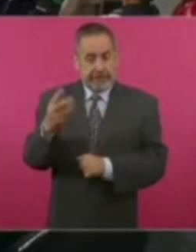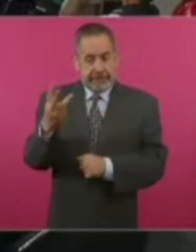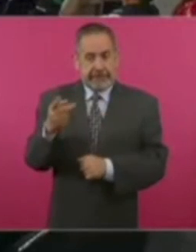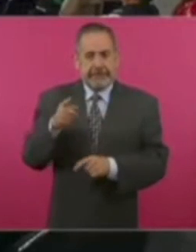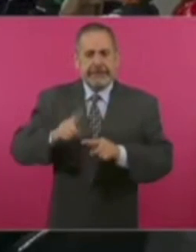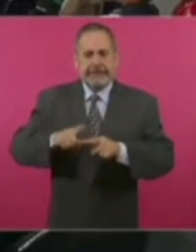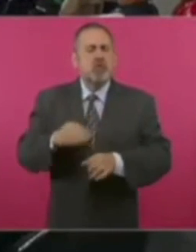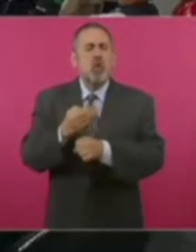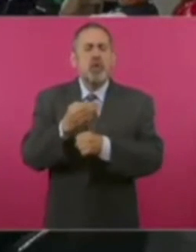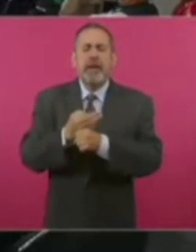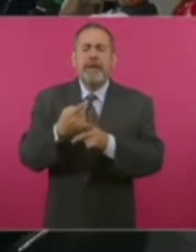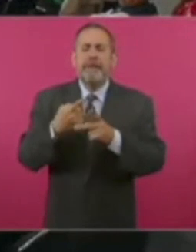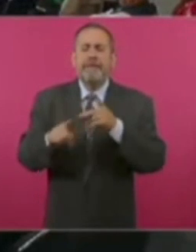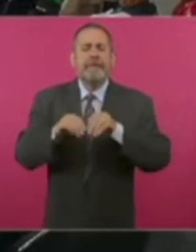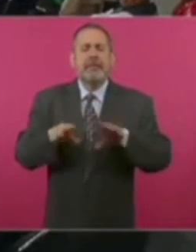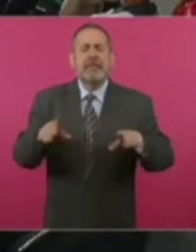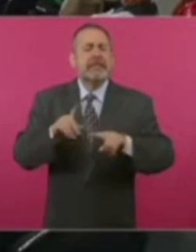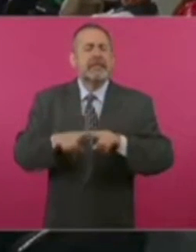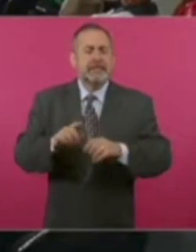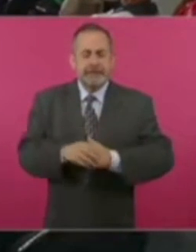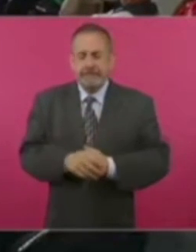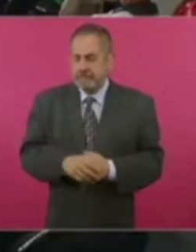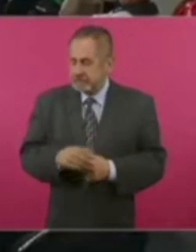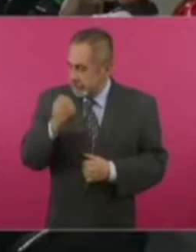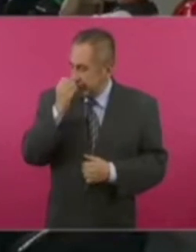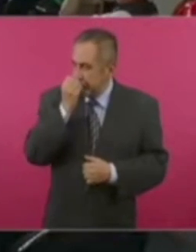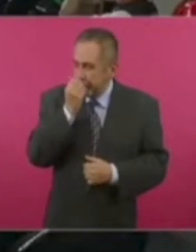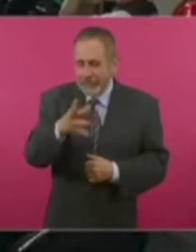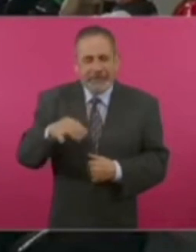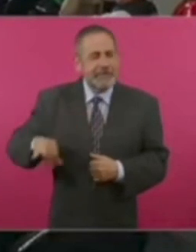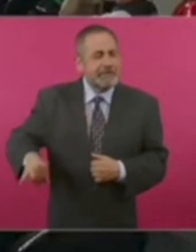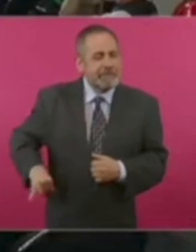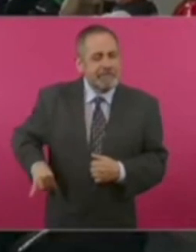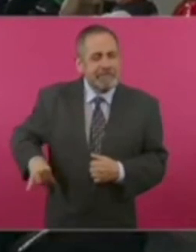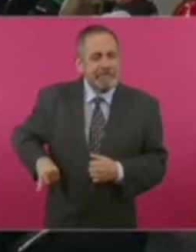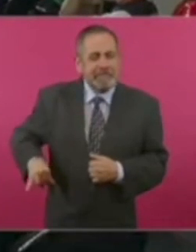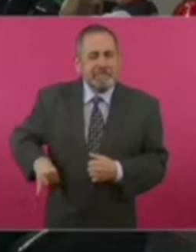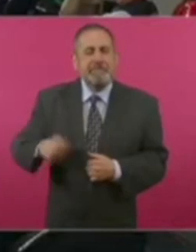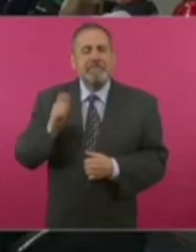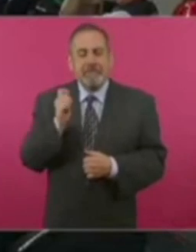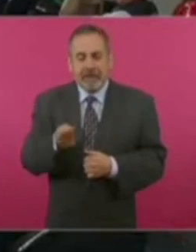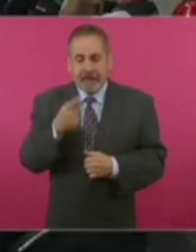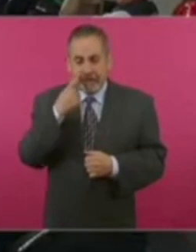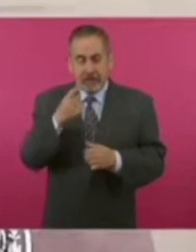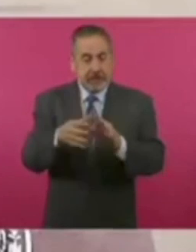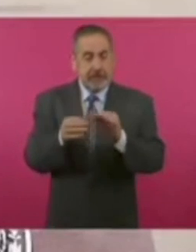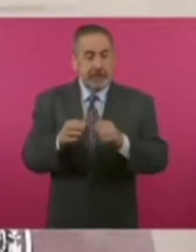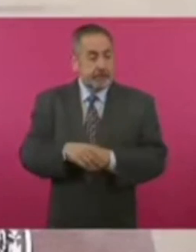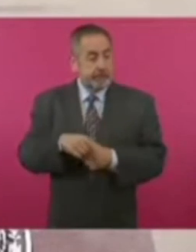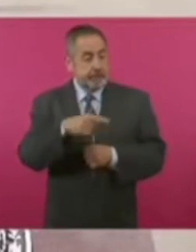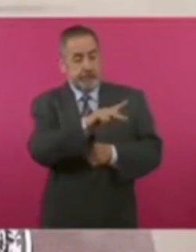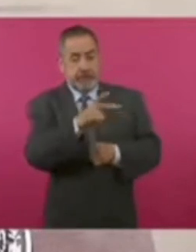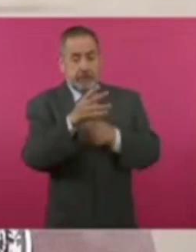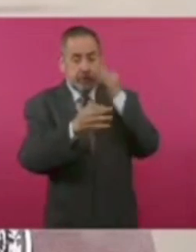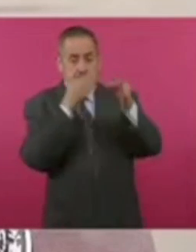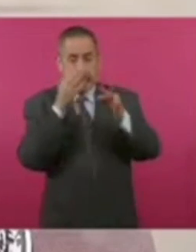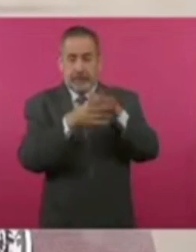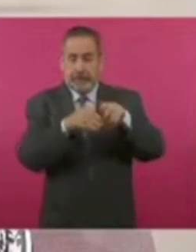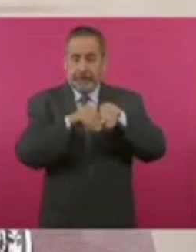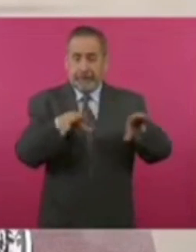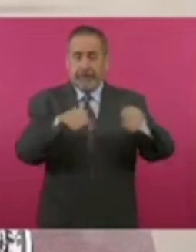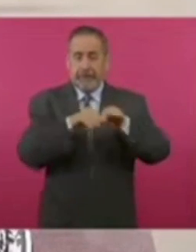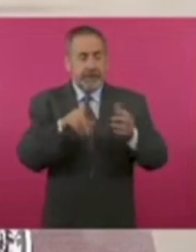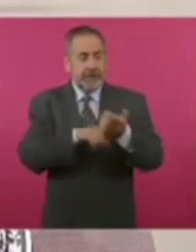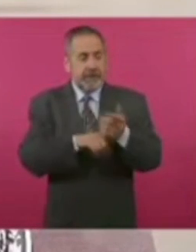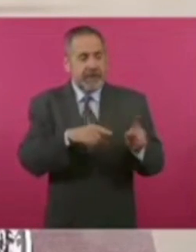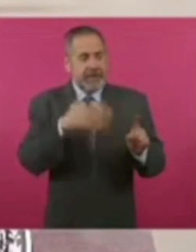Vamos a iniciar con algo bastante interesante, porque los publicistas de